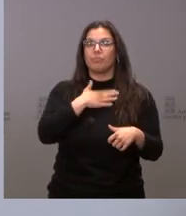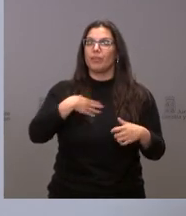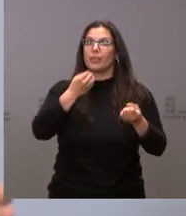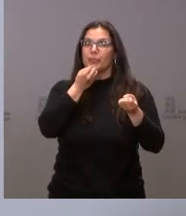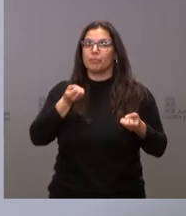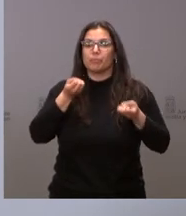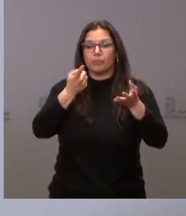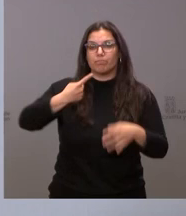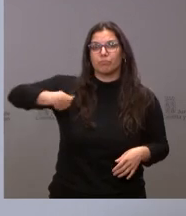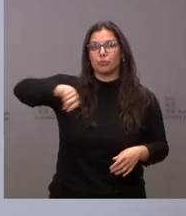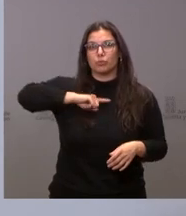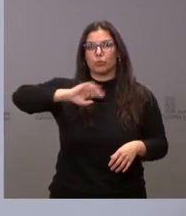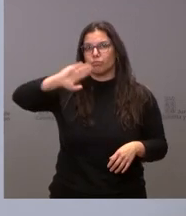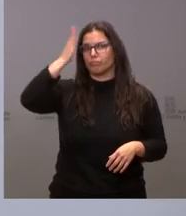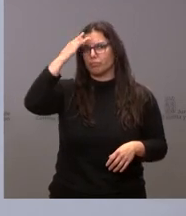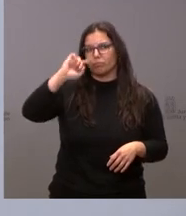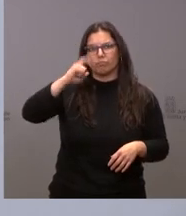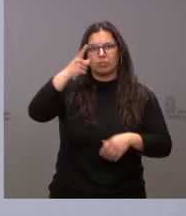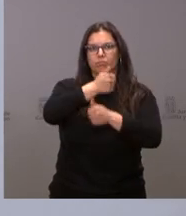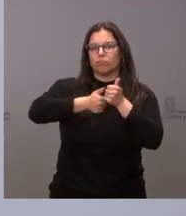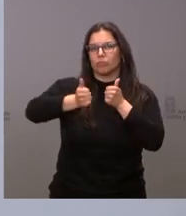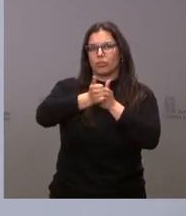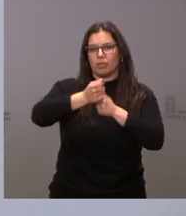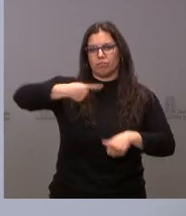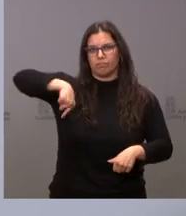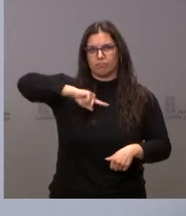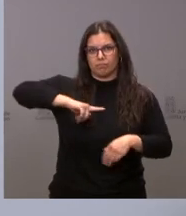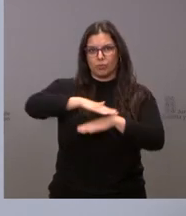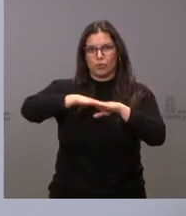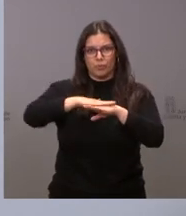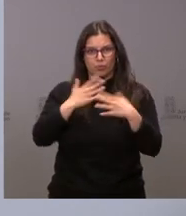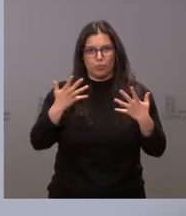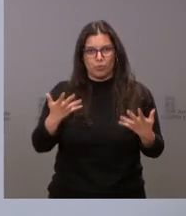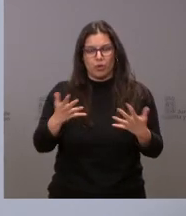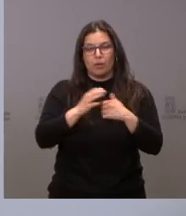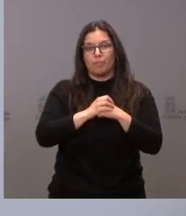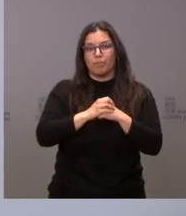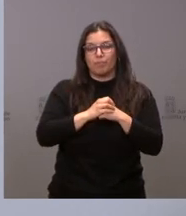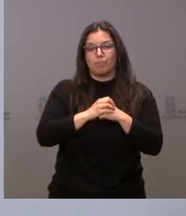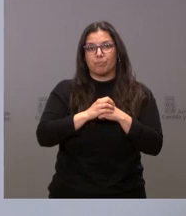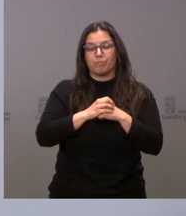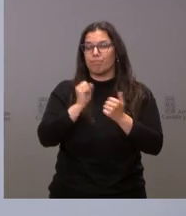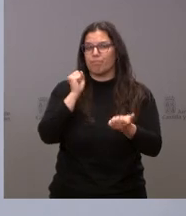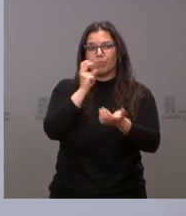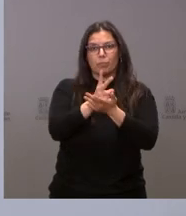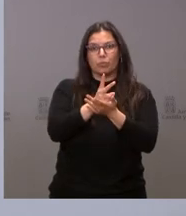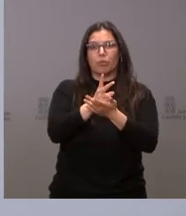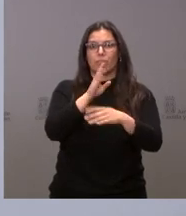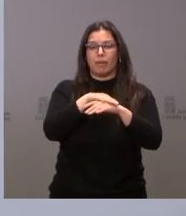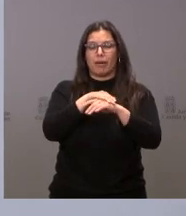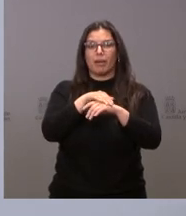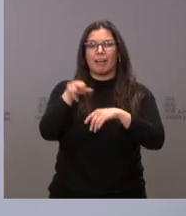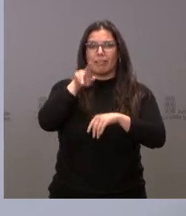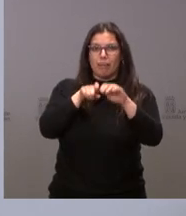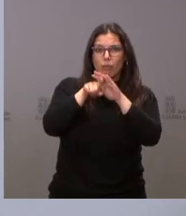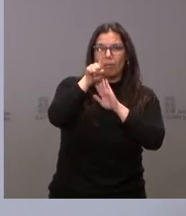gran prioridad de nuestro Gobierno. Y esa gran prioridad es apostar por la recuperación